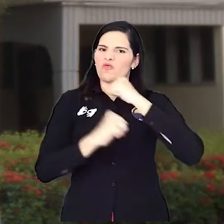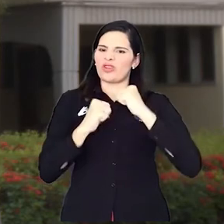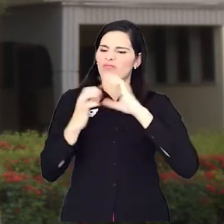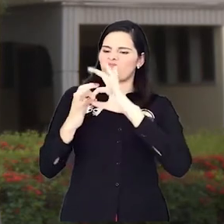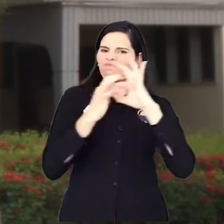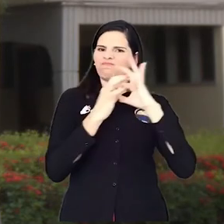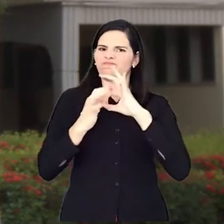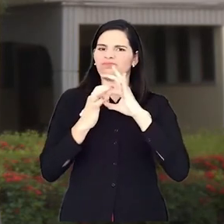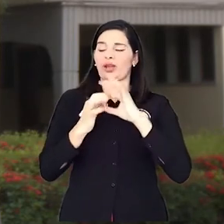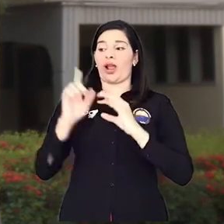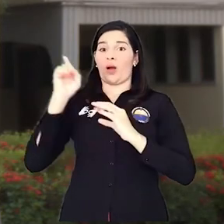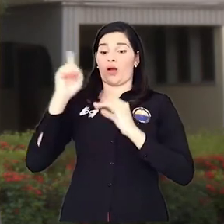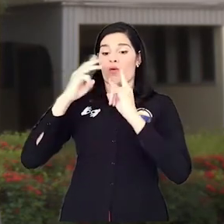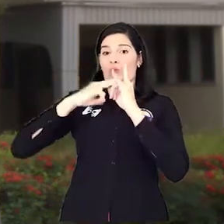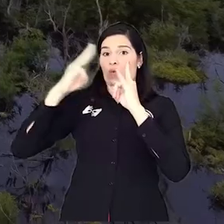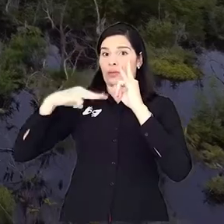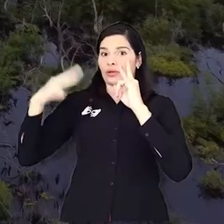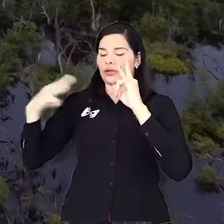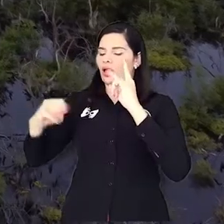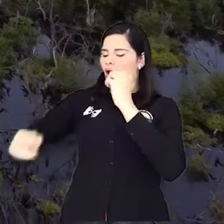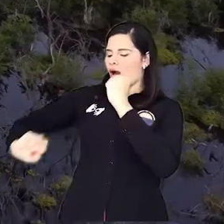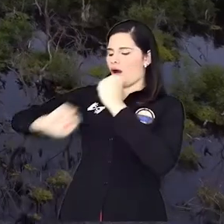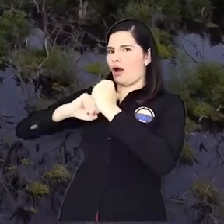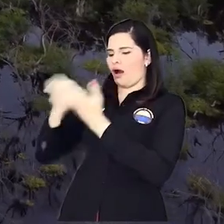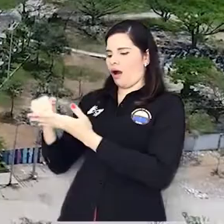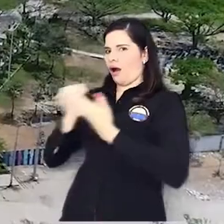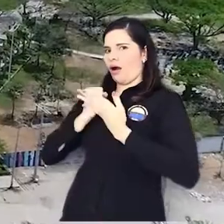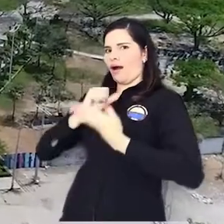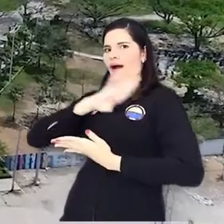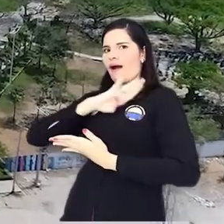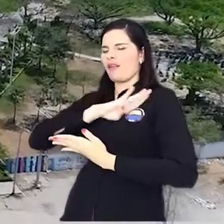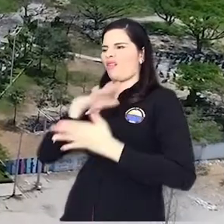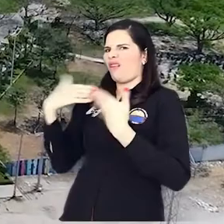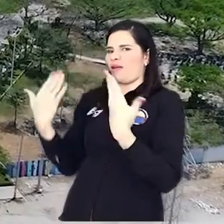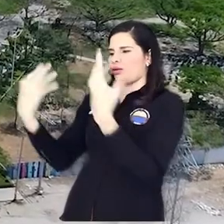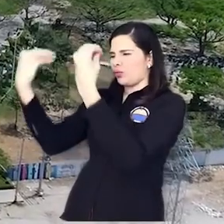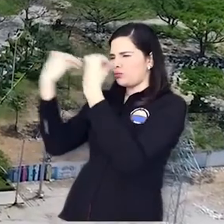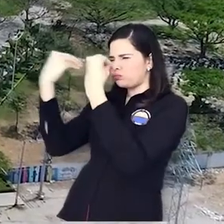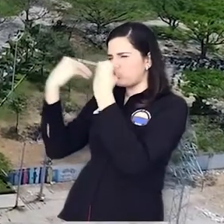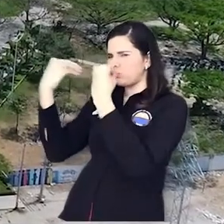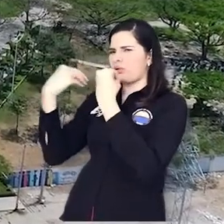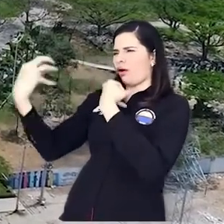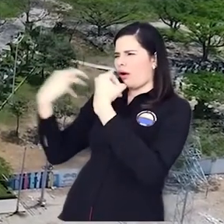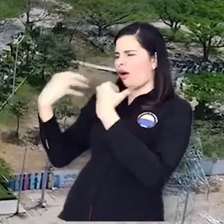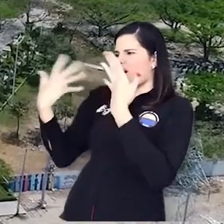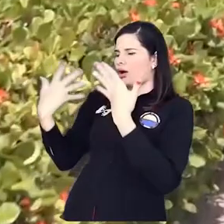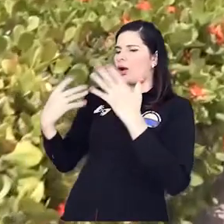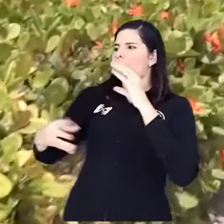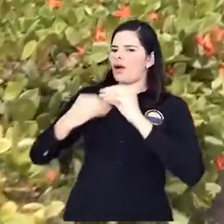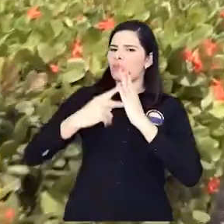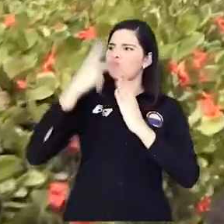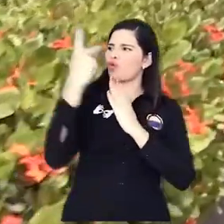un fortalecimiento institucional donde la universidad nos brinda apoyo en capacitación,